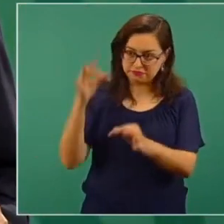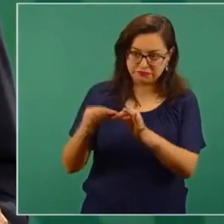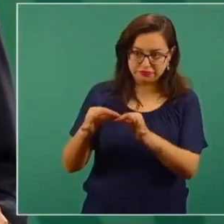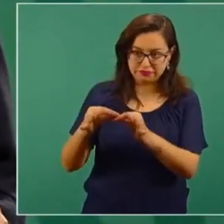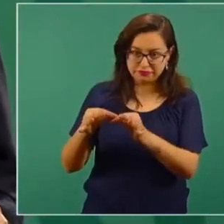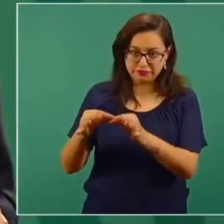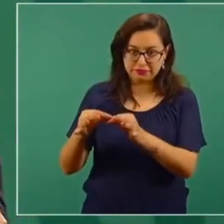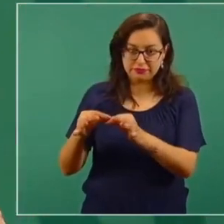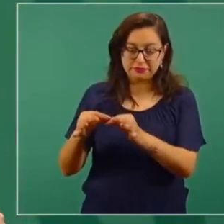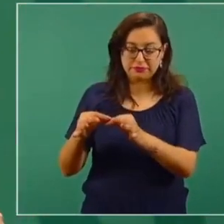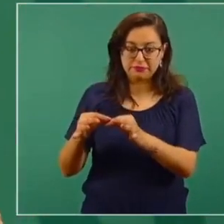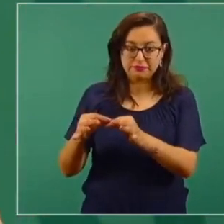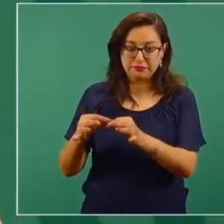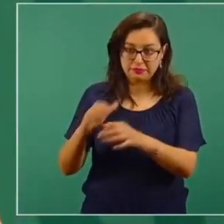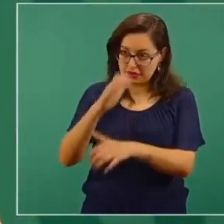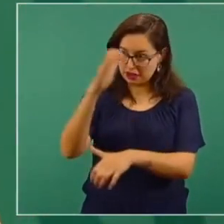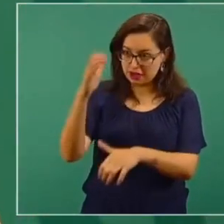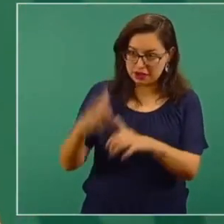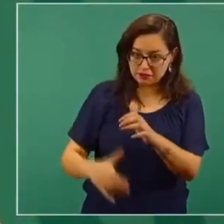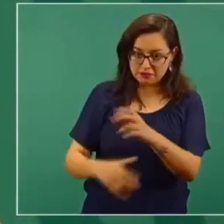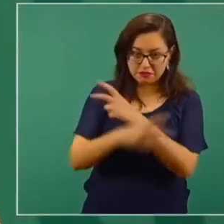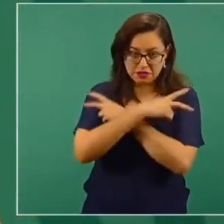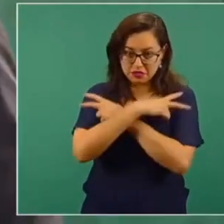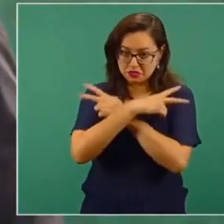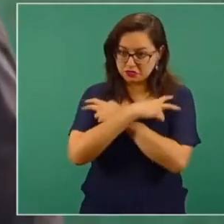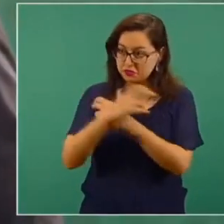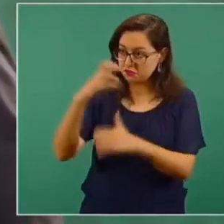perdón terminando Semana Santa